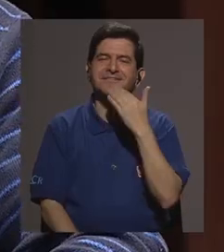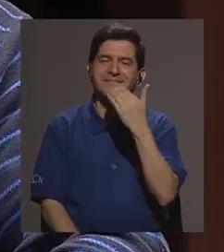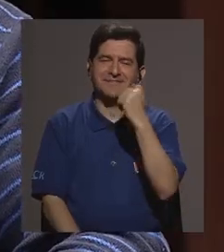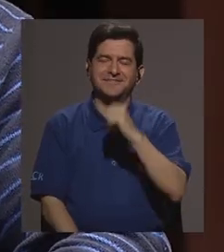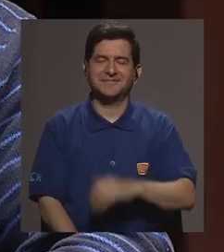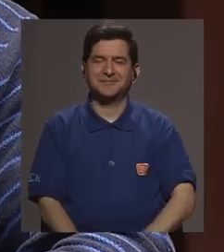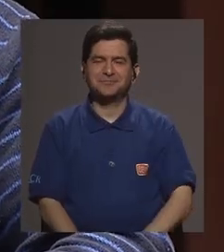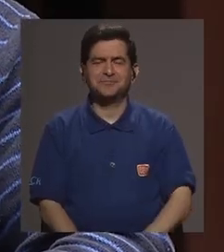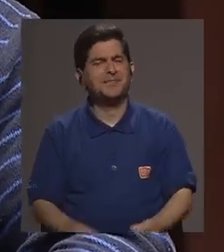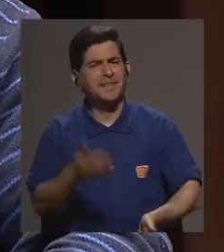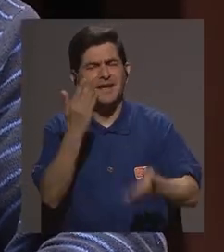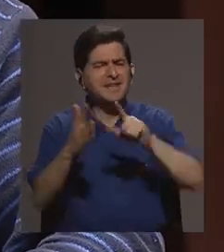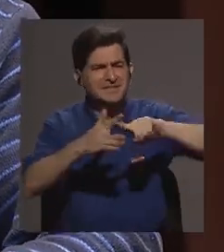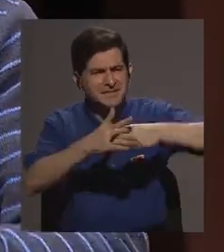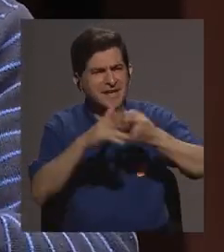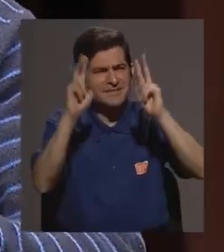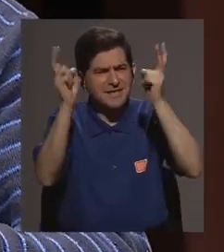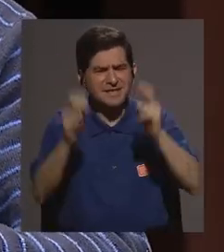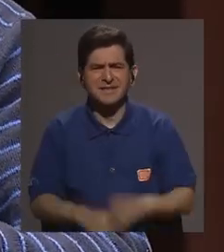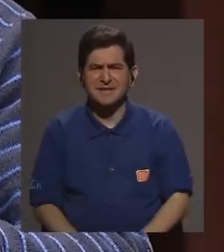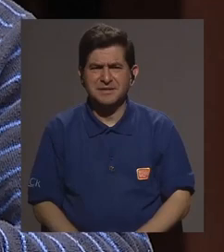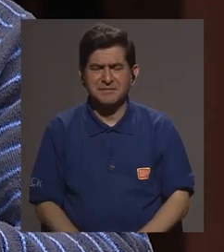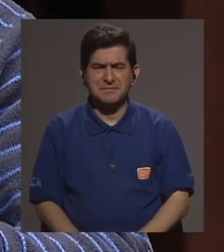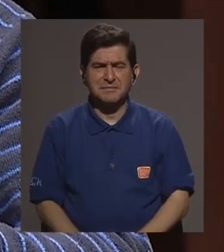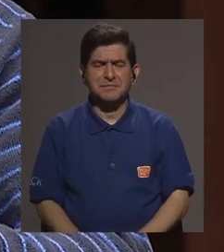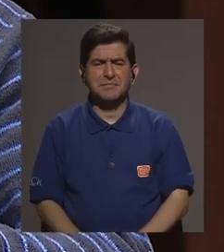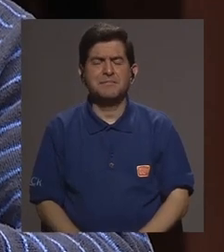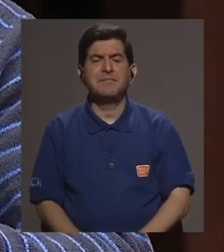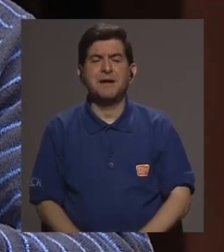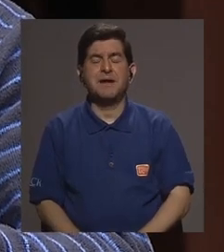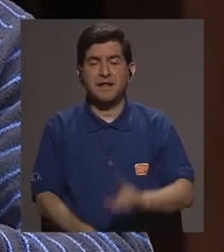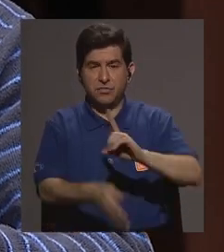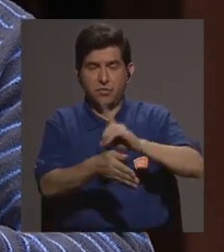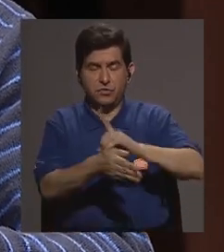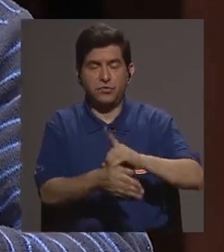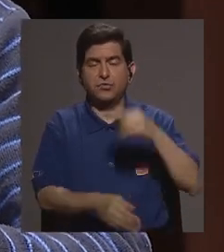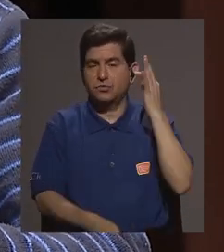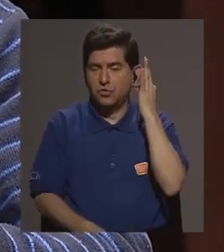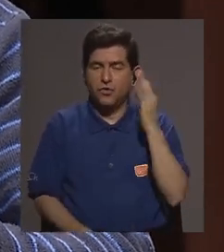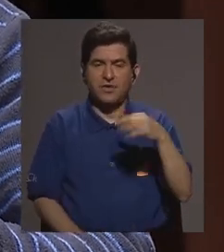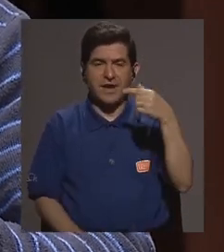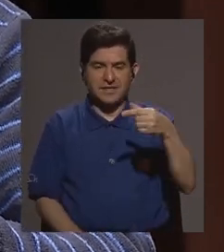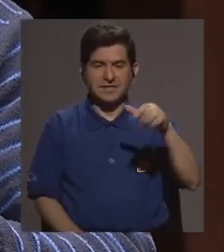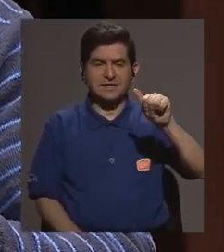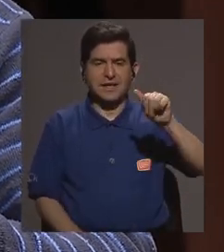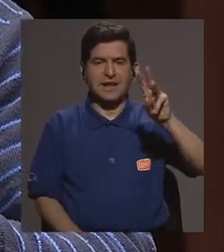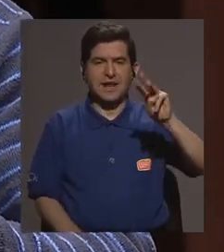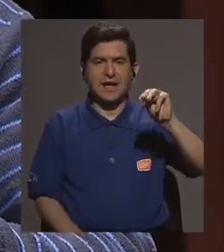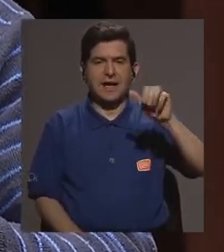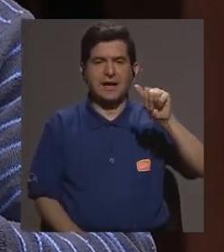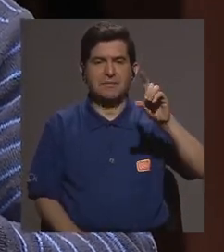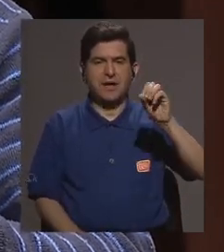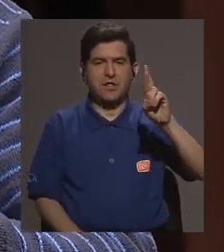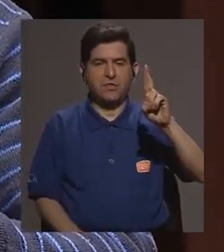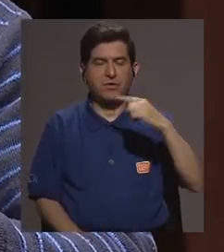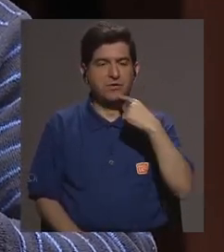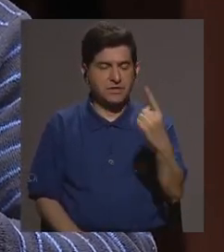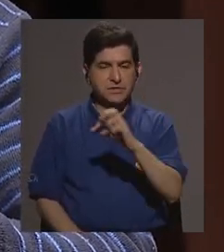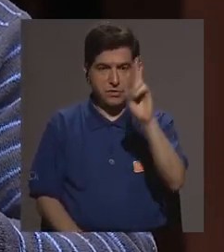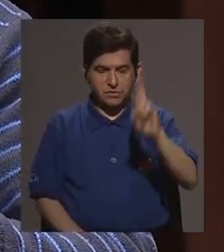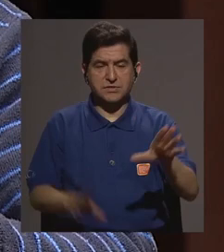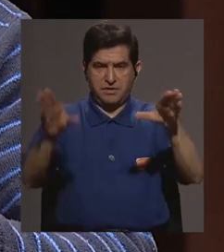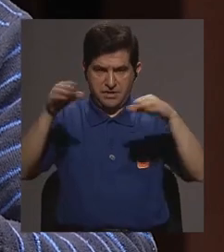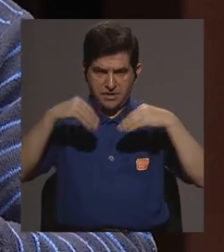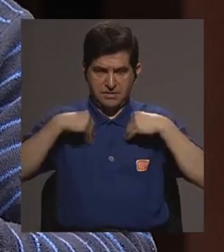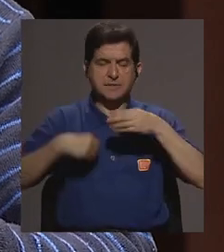Muchísimas gracias Bueno, tal vez introducir el tema contando que la doctora Gisela Amador, actual Ministra de Salud indicó que Costa Rica asumió